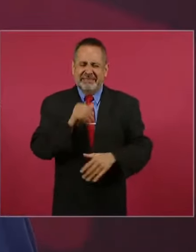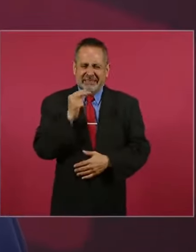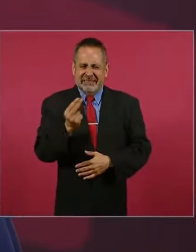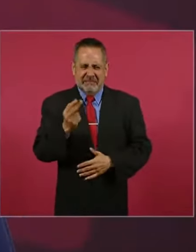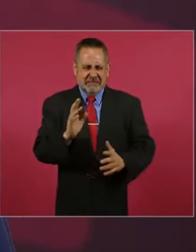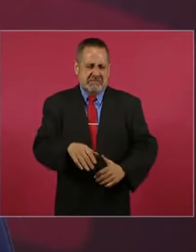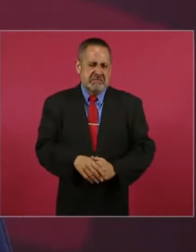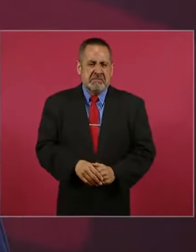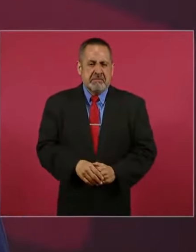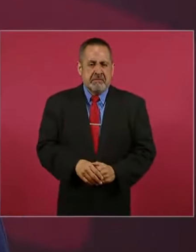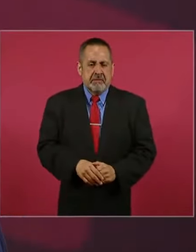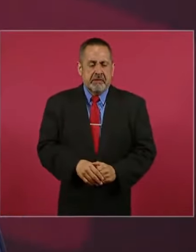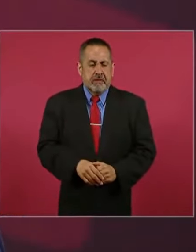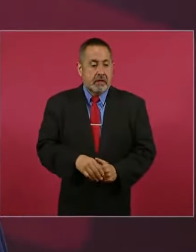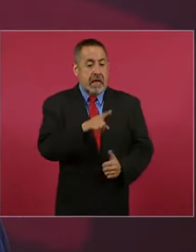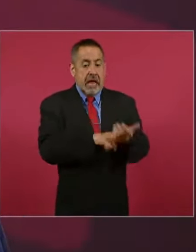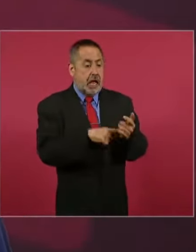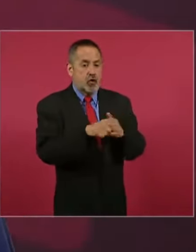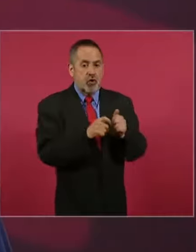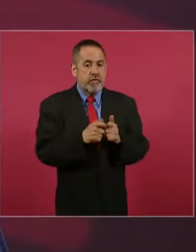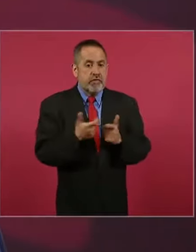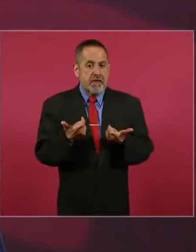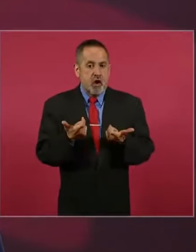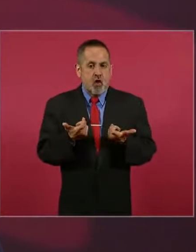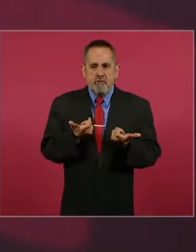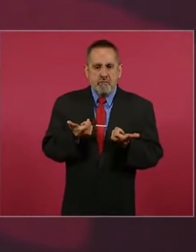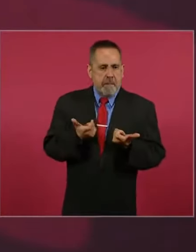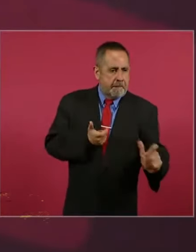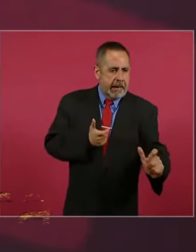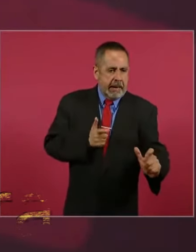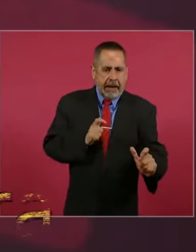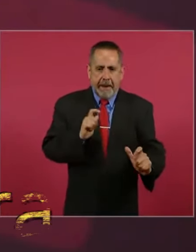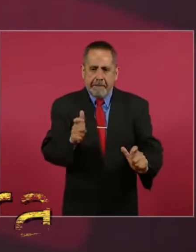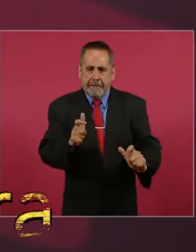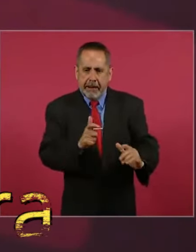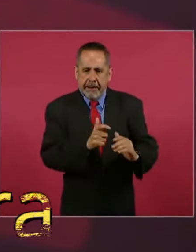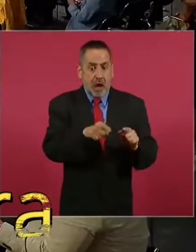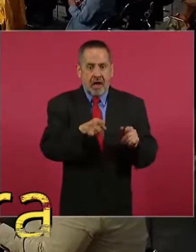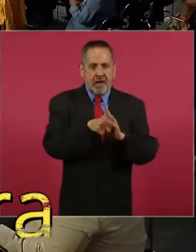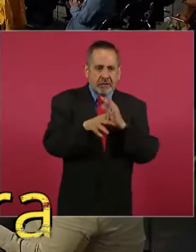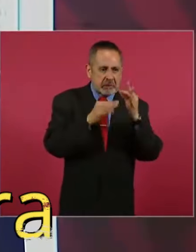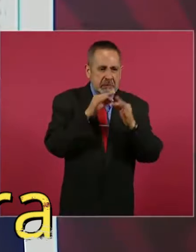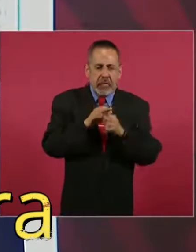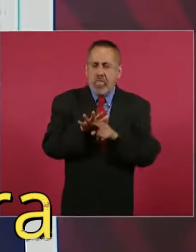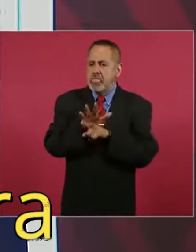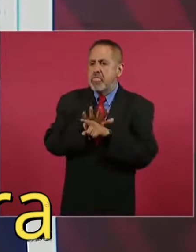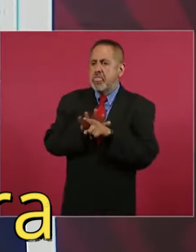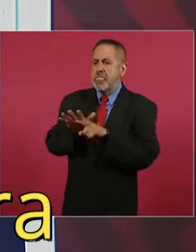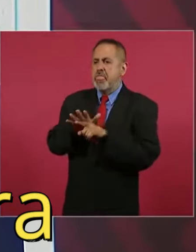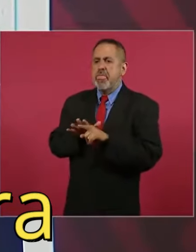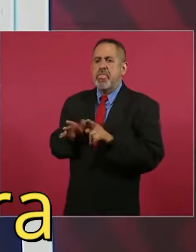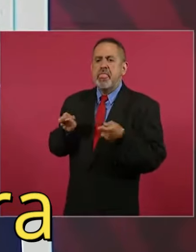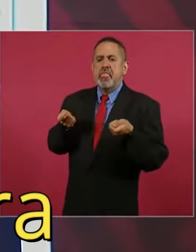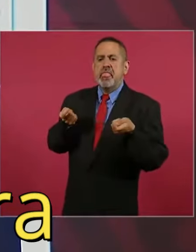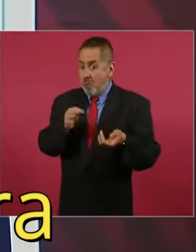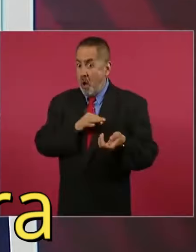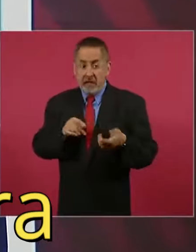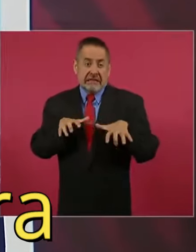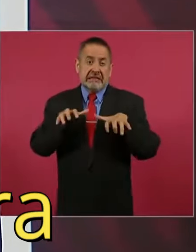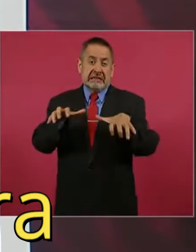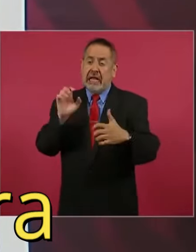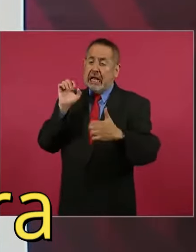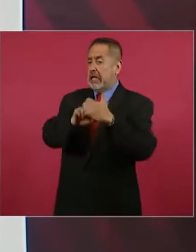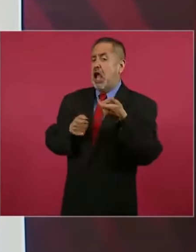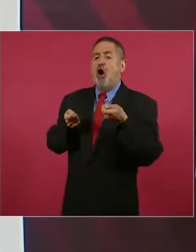Pueden, con dinero y con el control de los medios, manipular a multitudes.